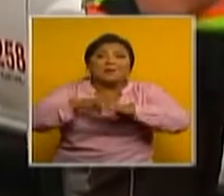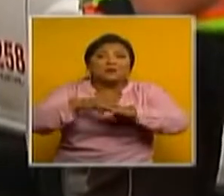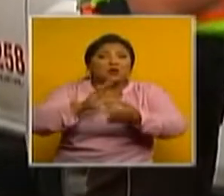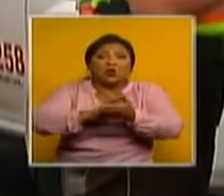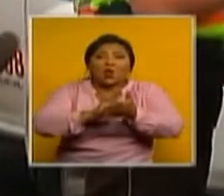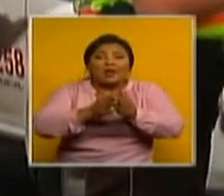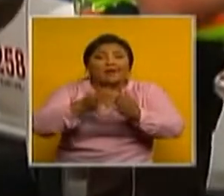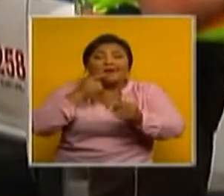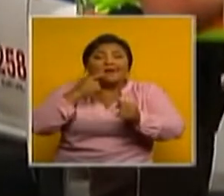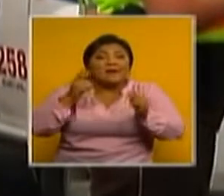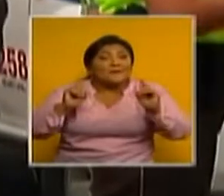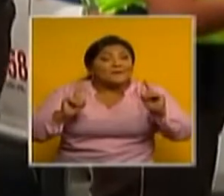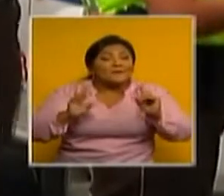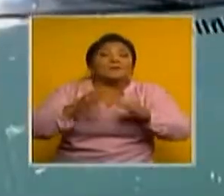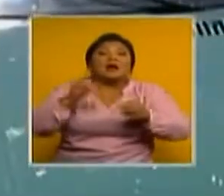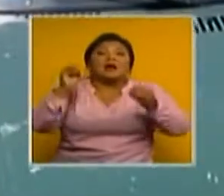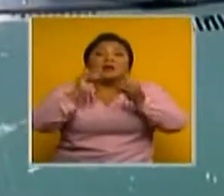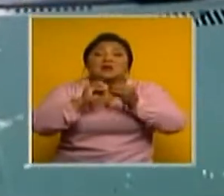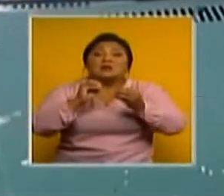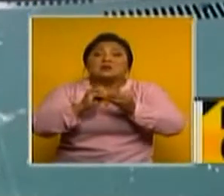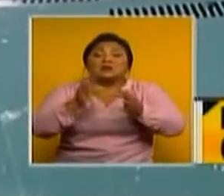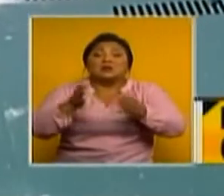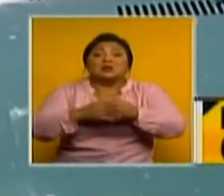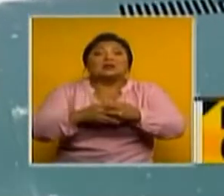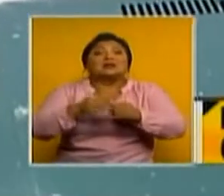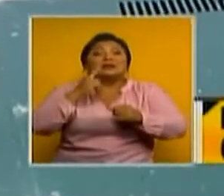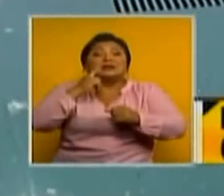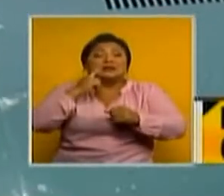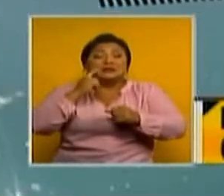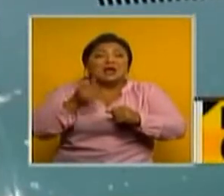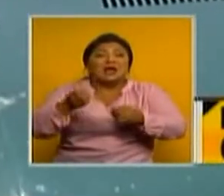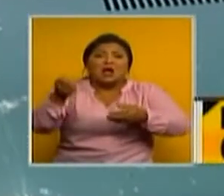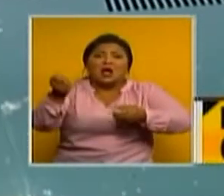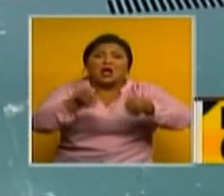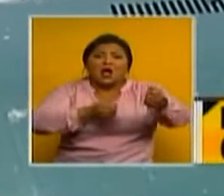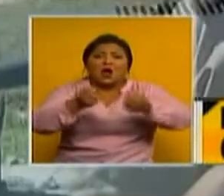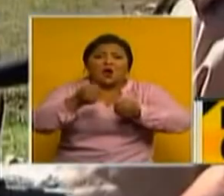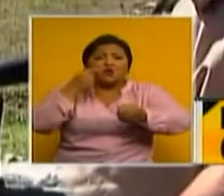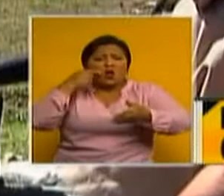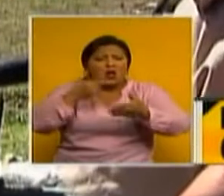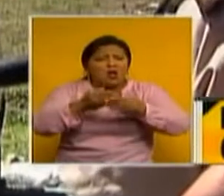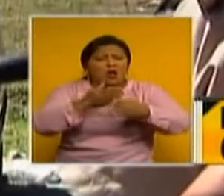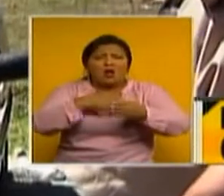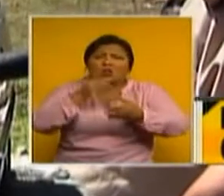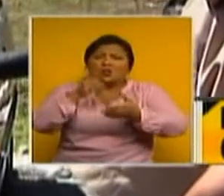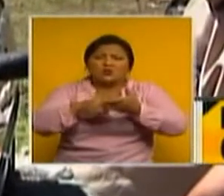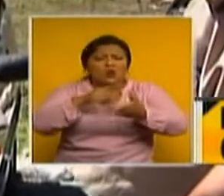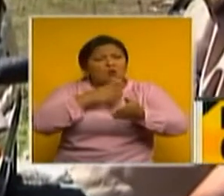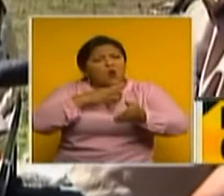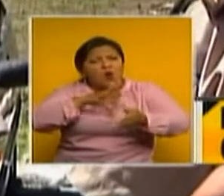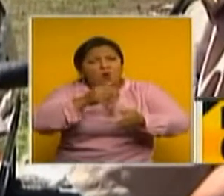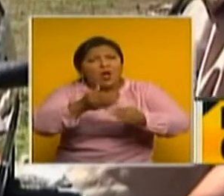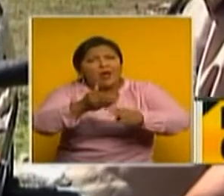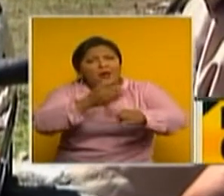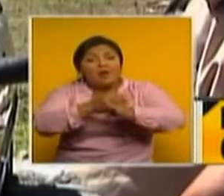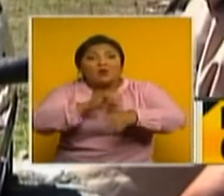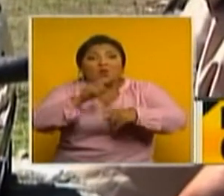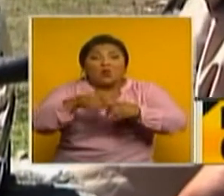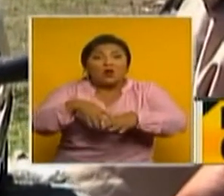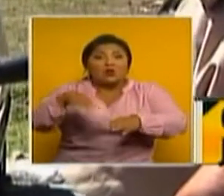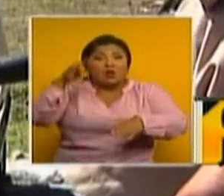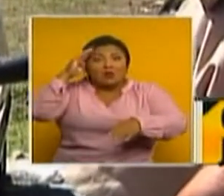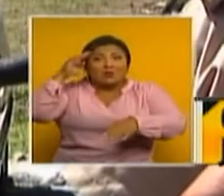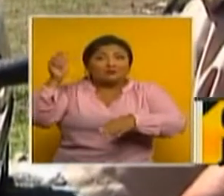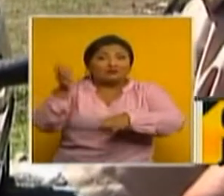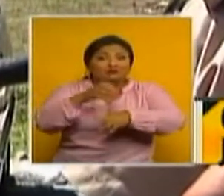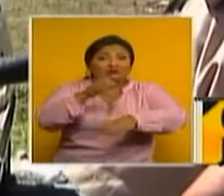por boletas de apremio. Más bien, cayeron autos reportados como robados. En este caso, momento en que pasaba el patrullero, luego de haber